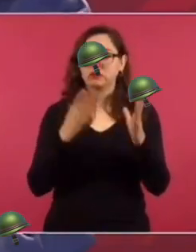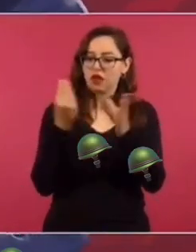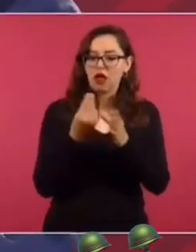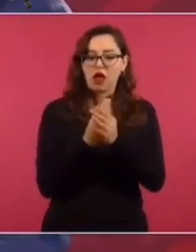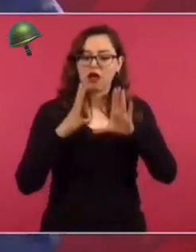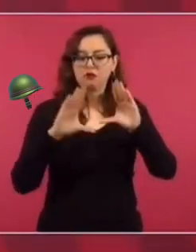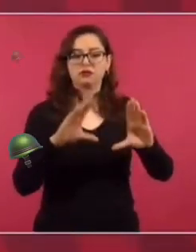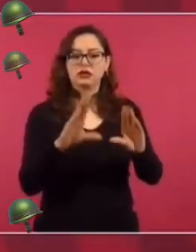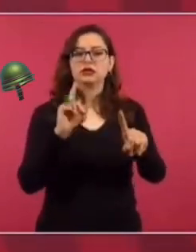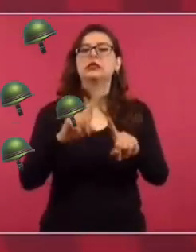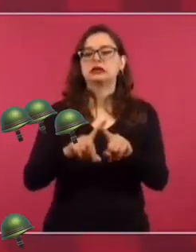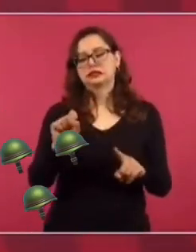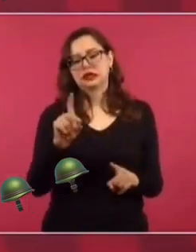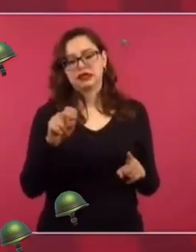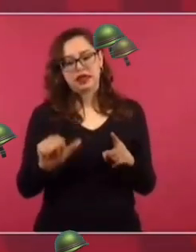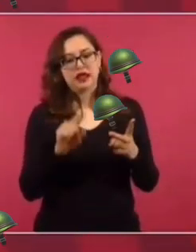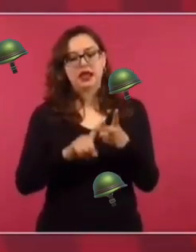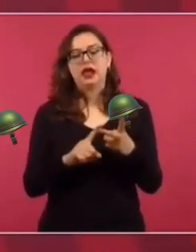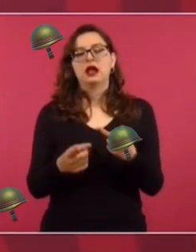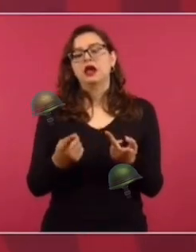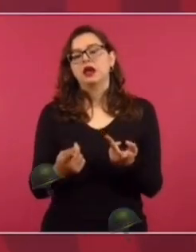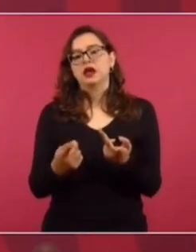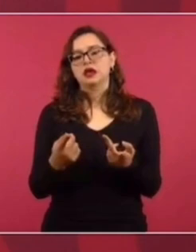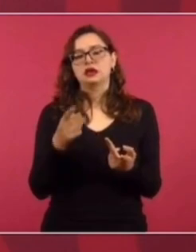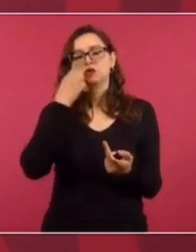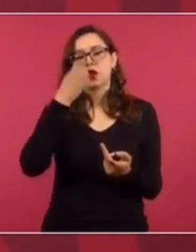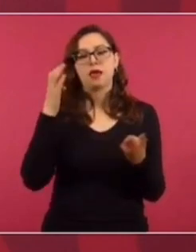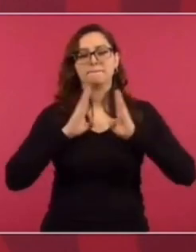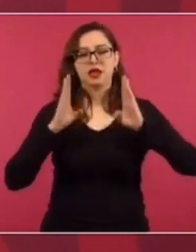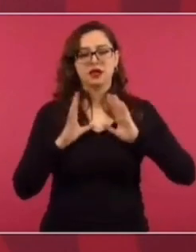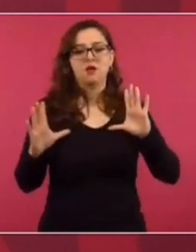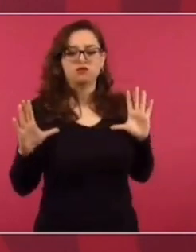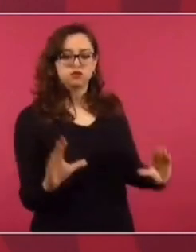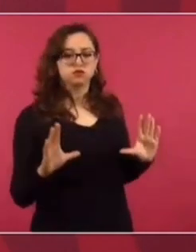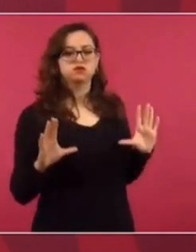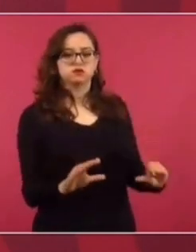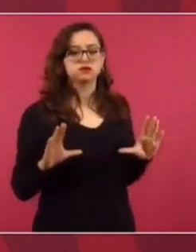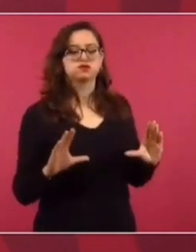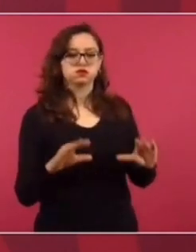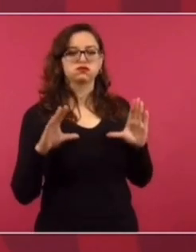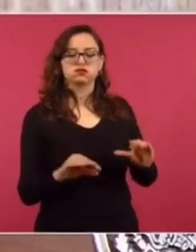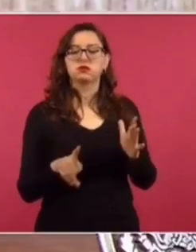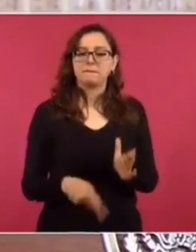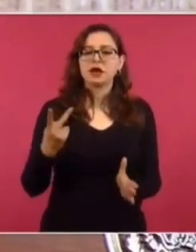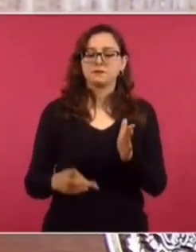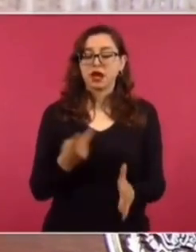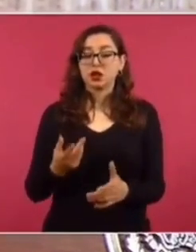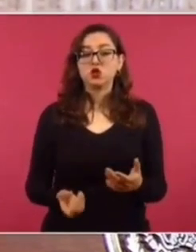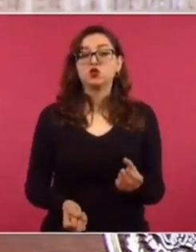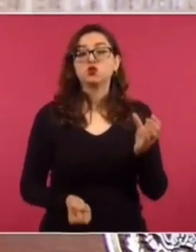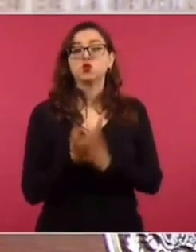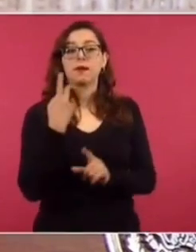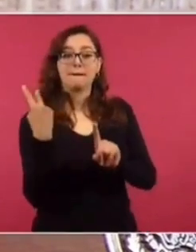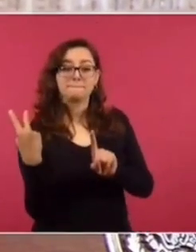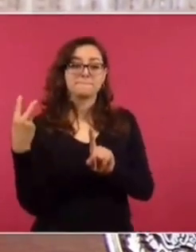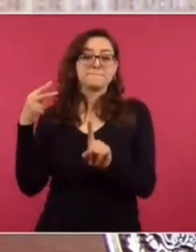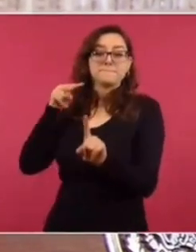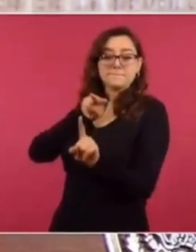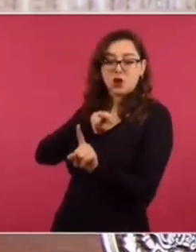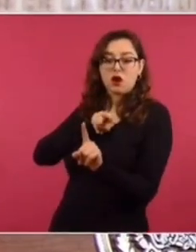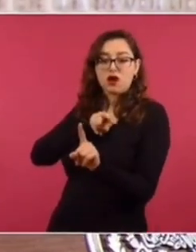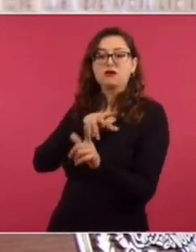la Secretaría de Defensa, en el Colegio Militar, y hemos hablado mucho del enfoque que